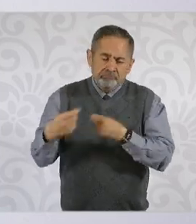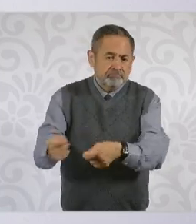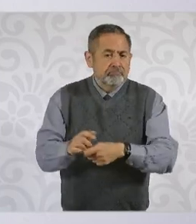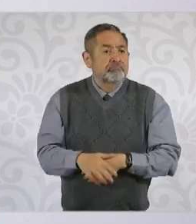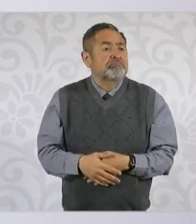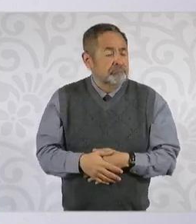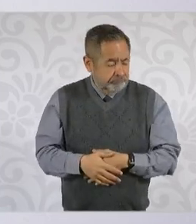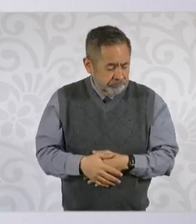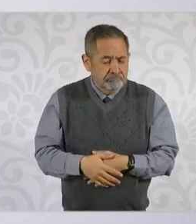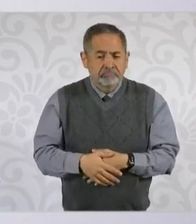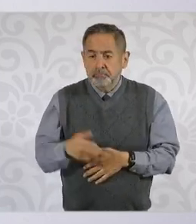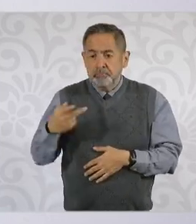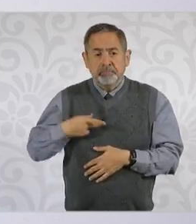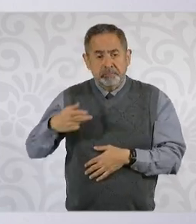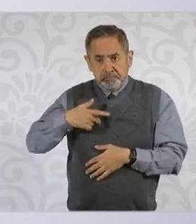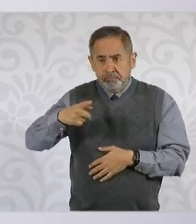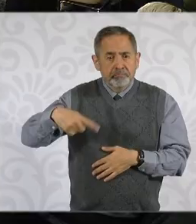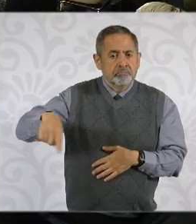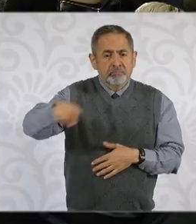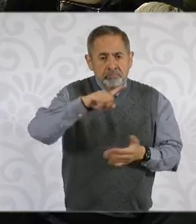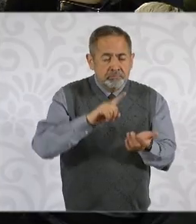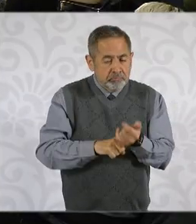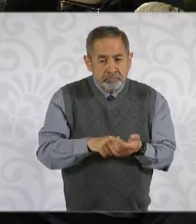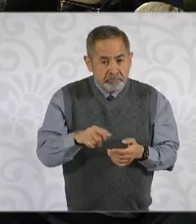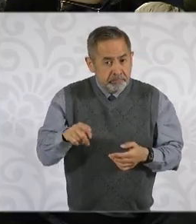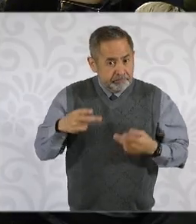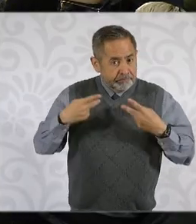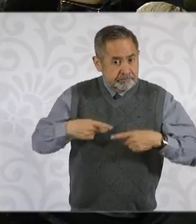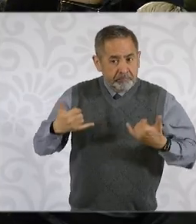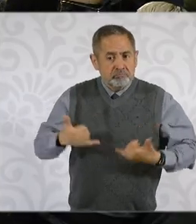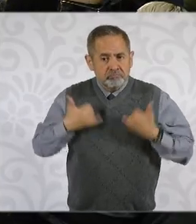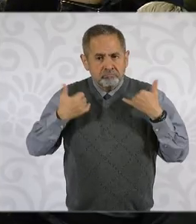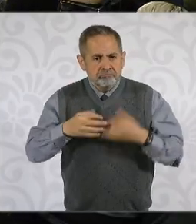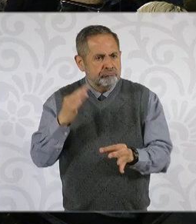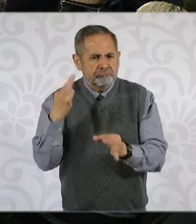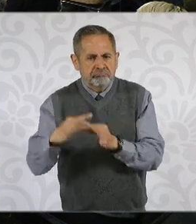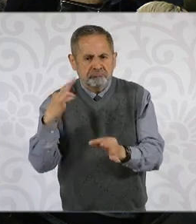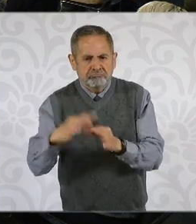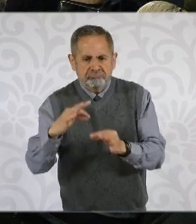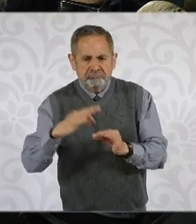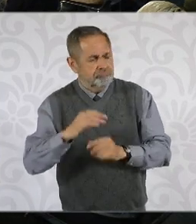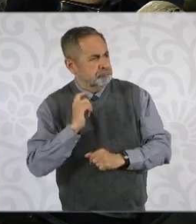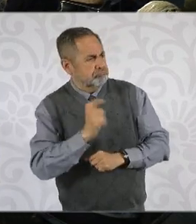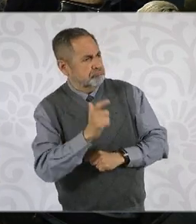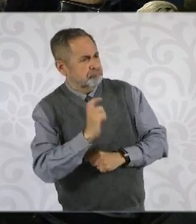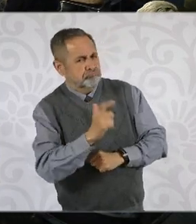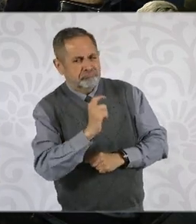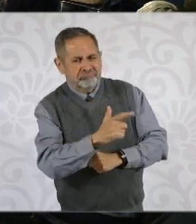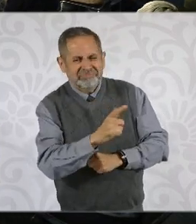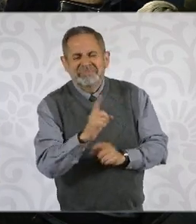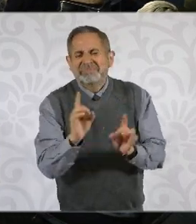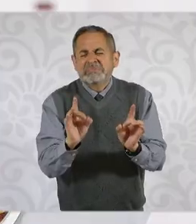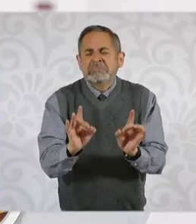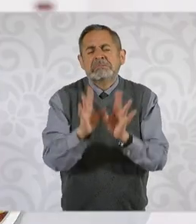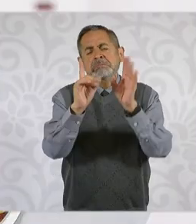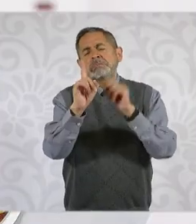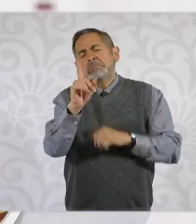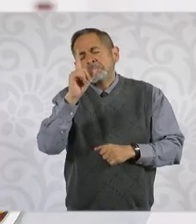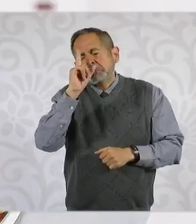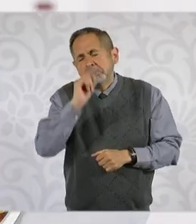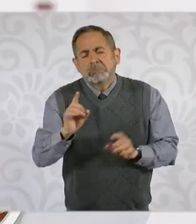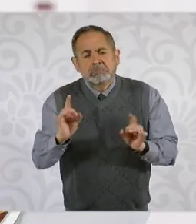que la población más vulnerable es la que mejor paga y sólo en condiciones excepcionales